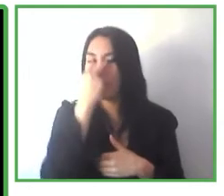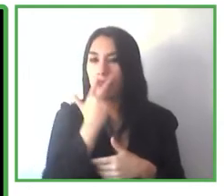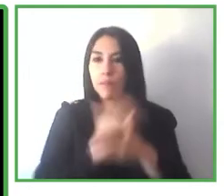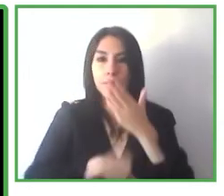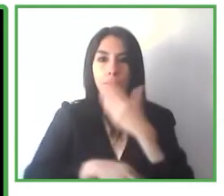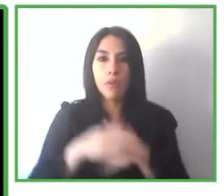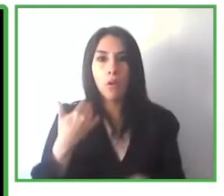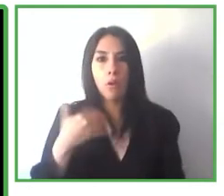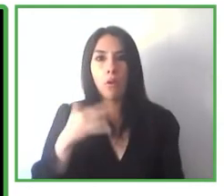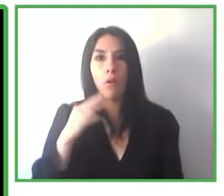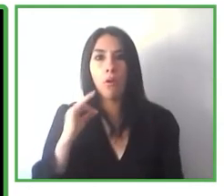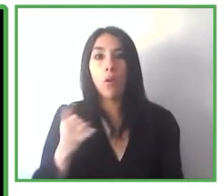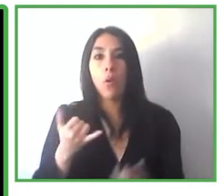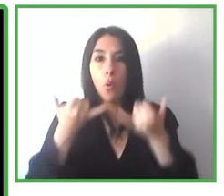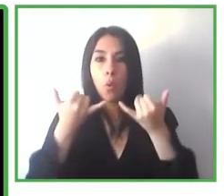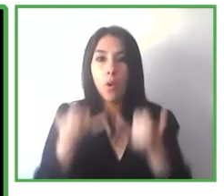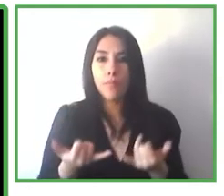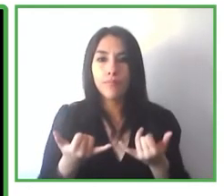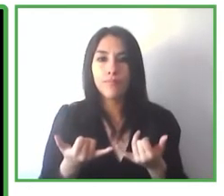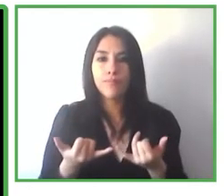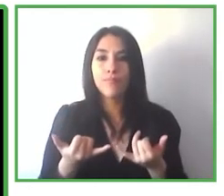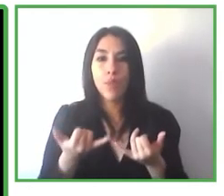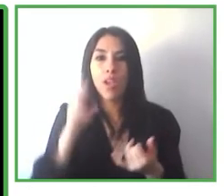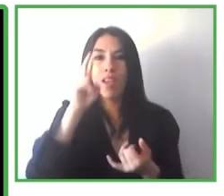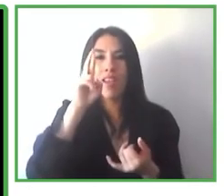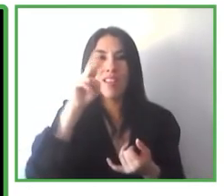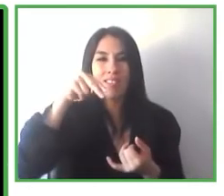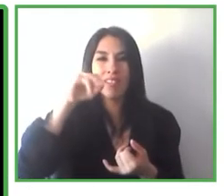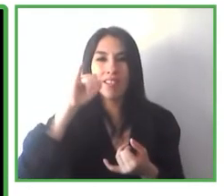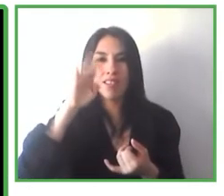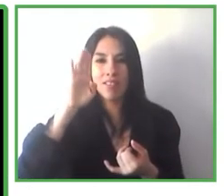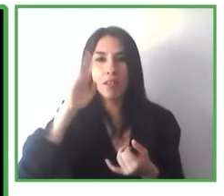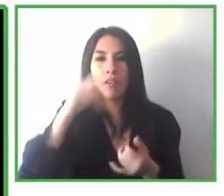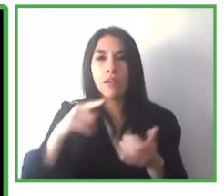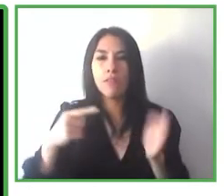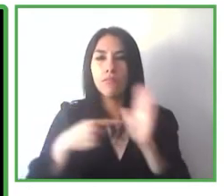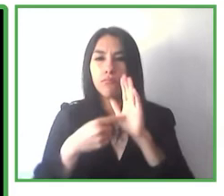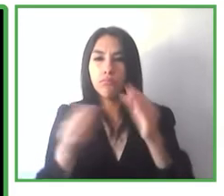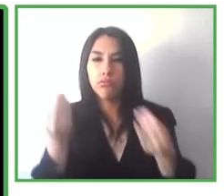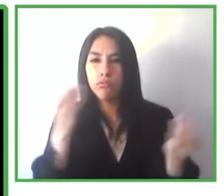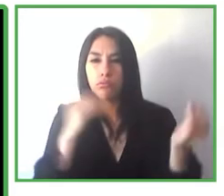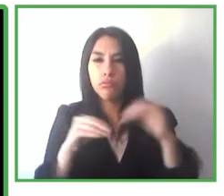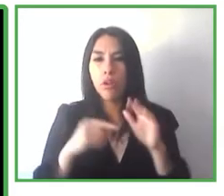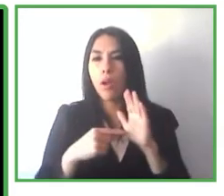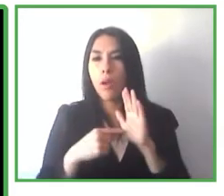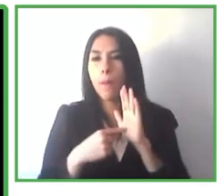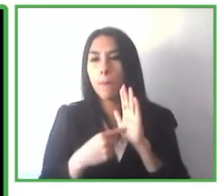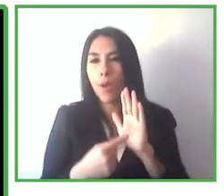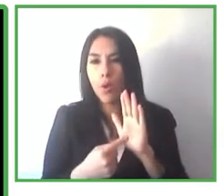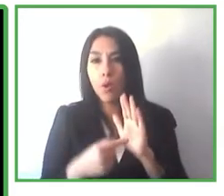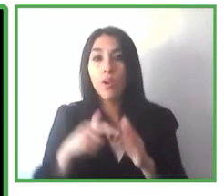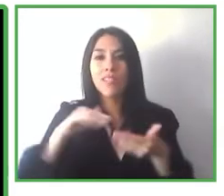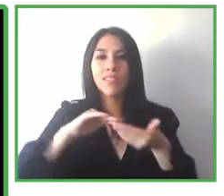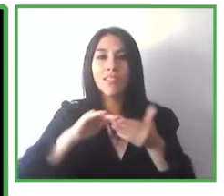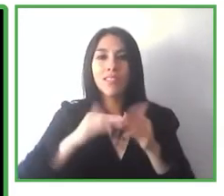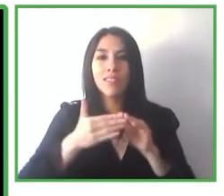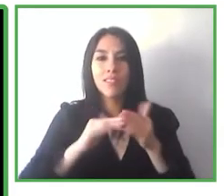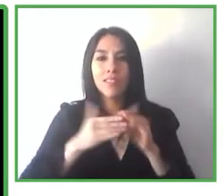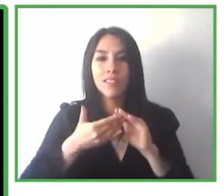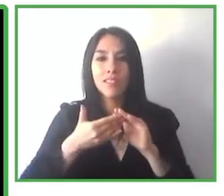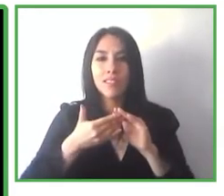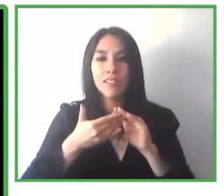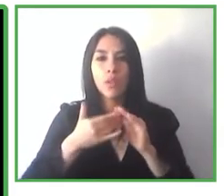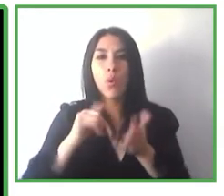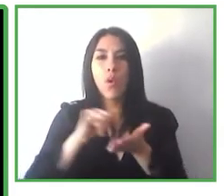sedes como 11 en España en Reino Unido en Islandia o en Estados Unidos en Nueva York ya